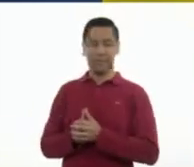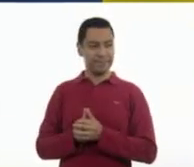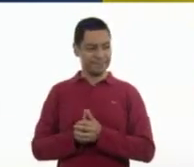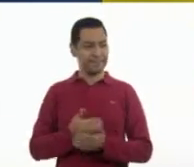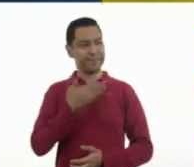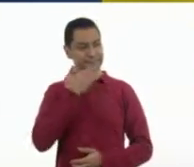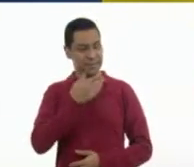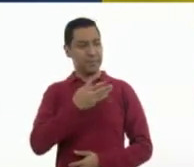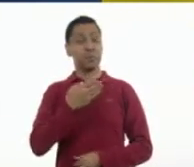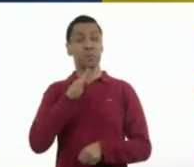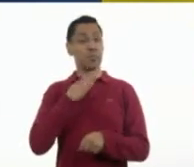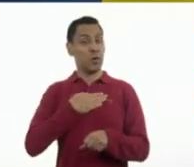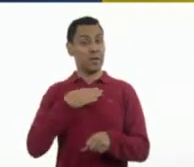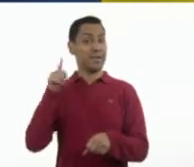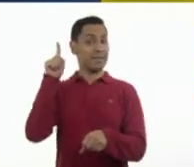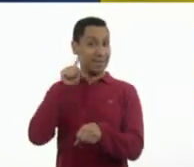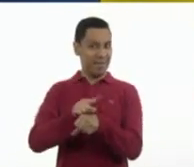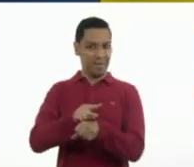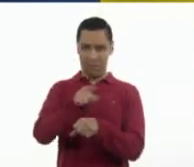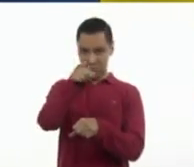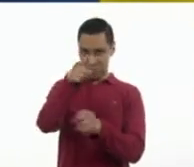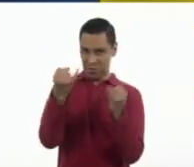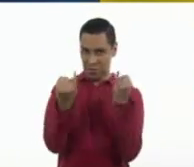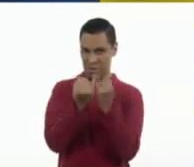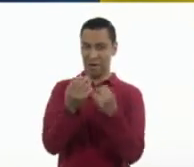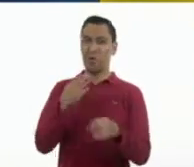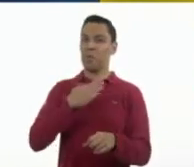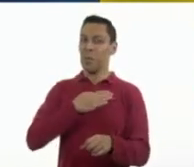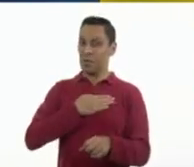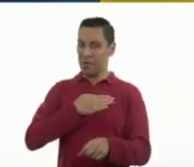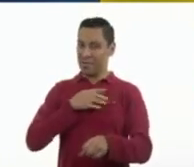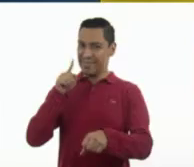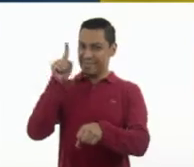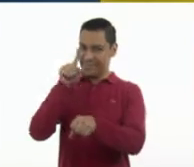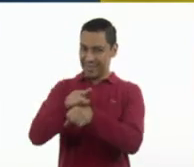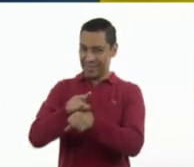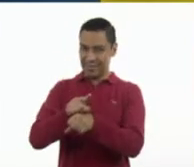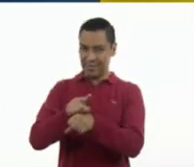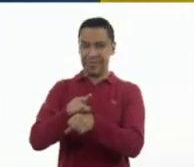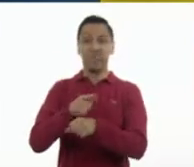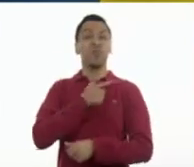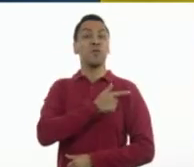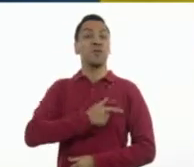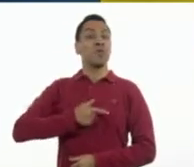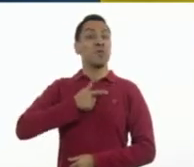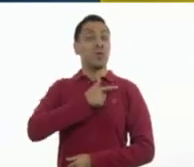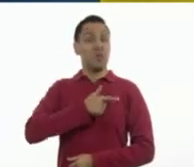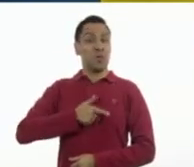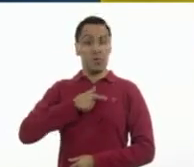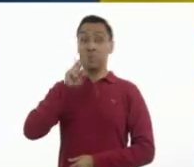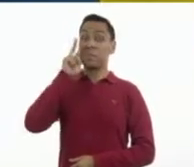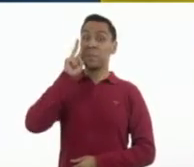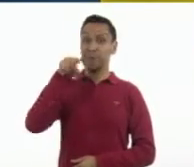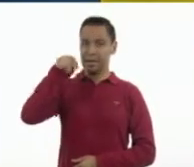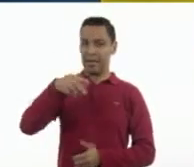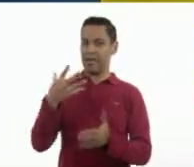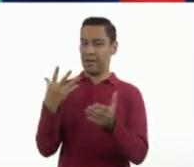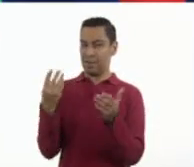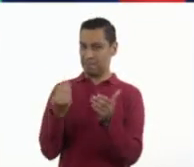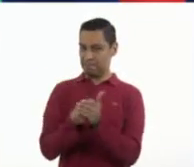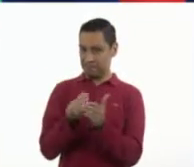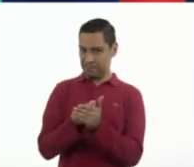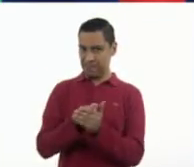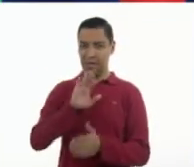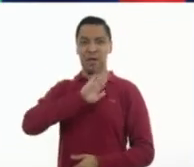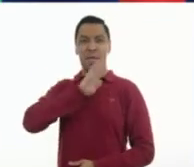muy buen día. Alumnos en casa, muy buen día. Hoy vamos a tener el gusto de estar con ustedes en esta clase de lengua materna de quinto grado.